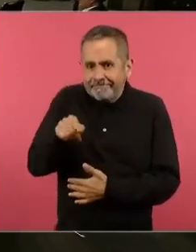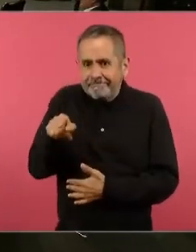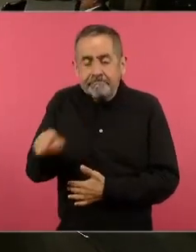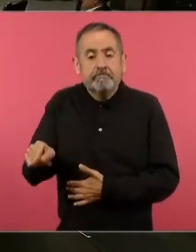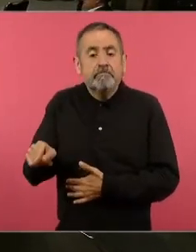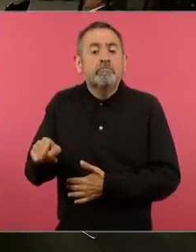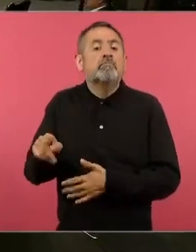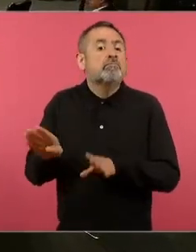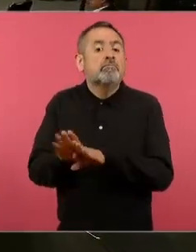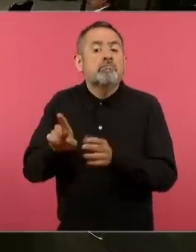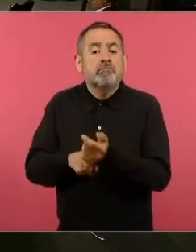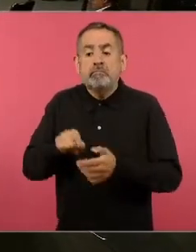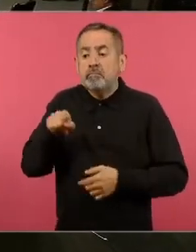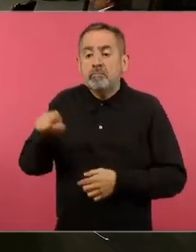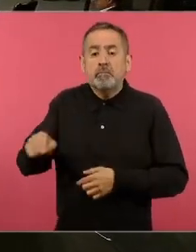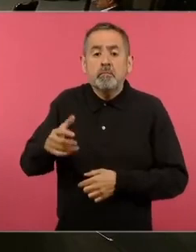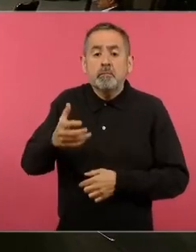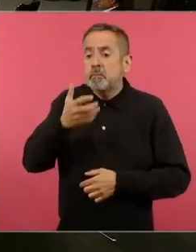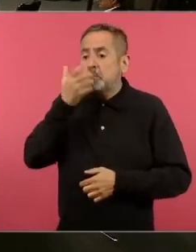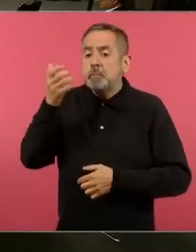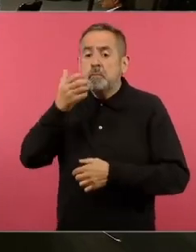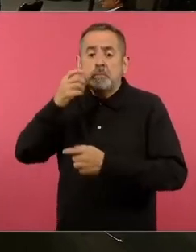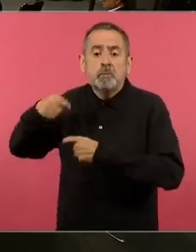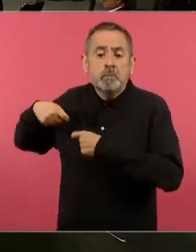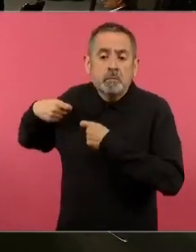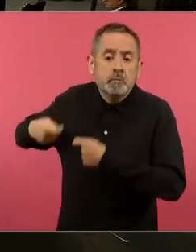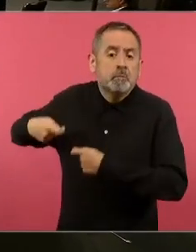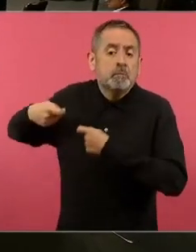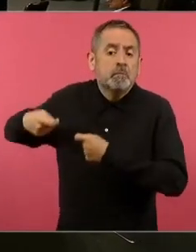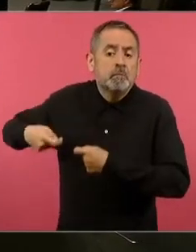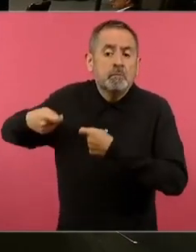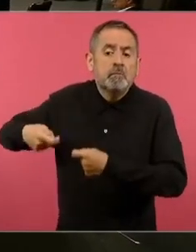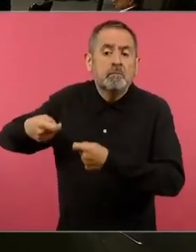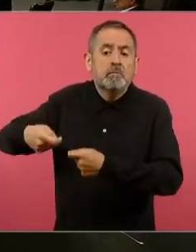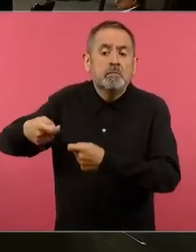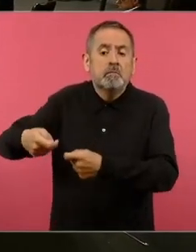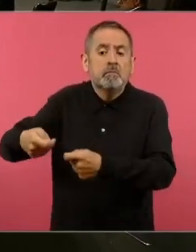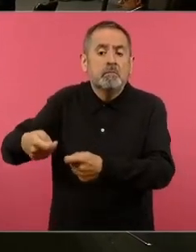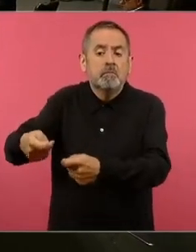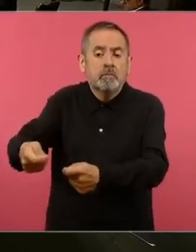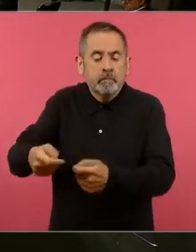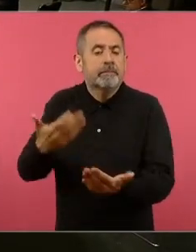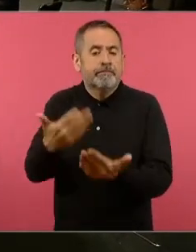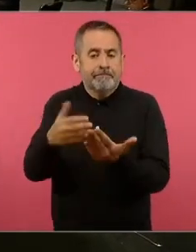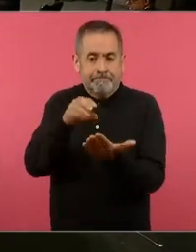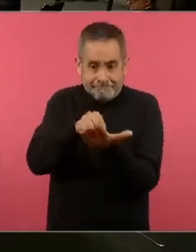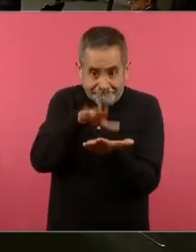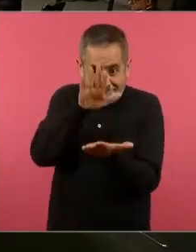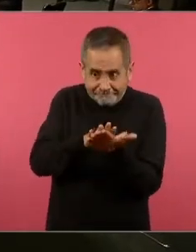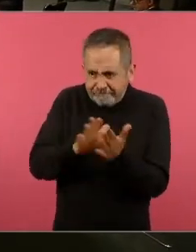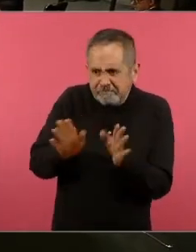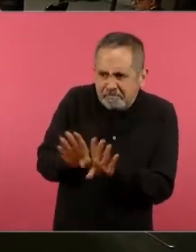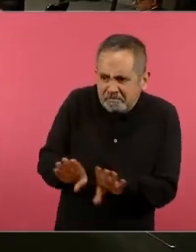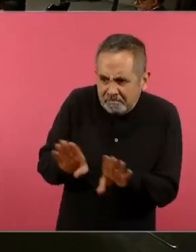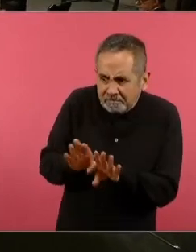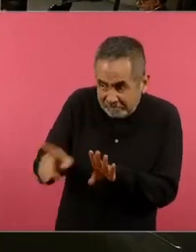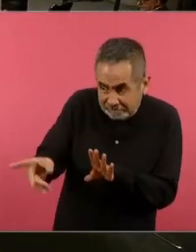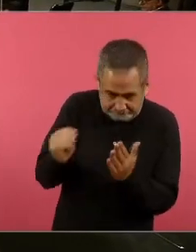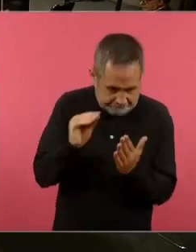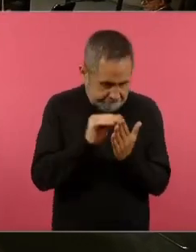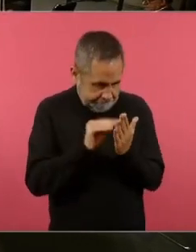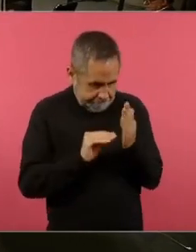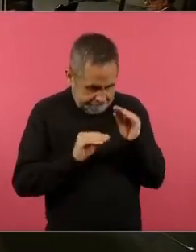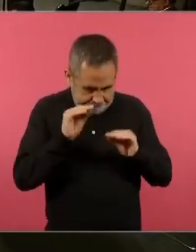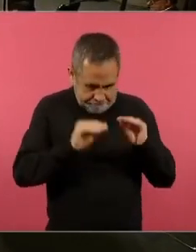han reproducido solamente en la transmisión oral se necesitan sistematizar y recuperar y justo en estos